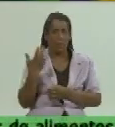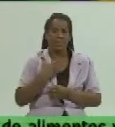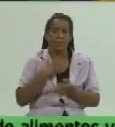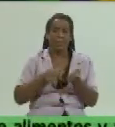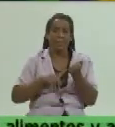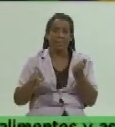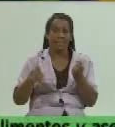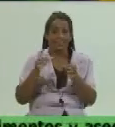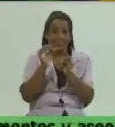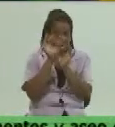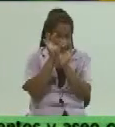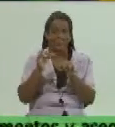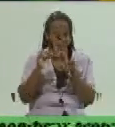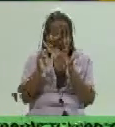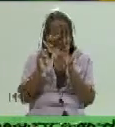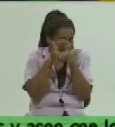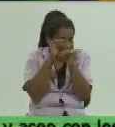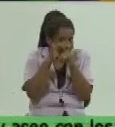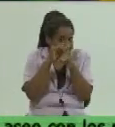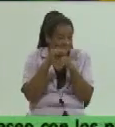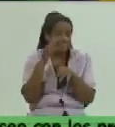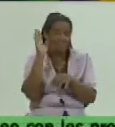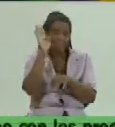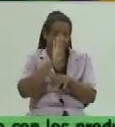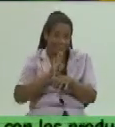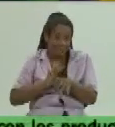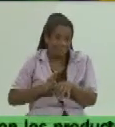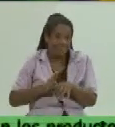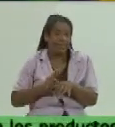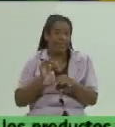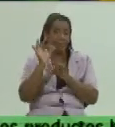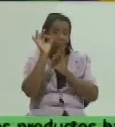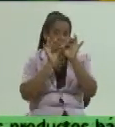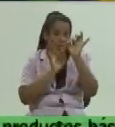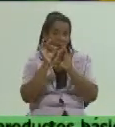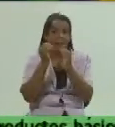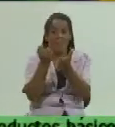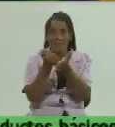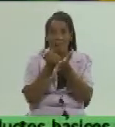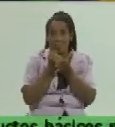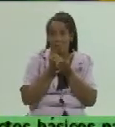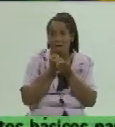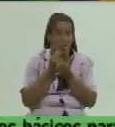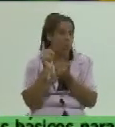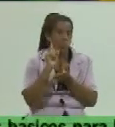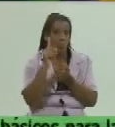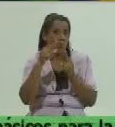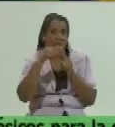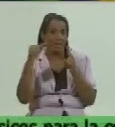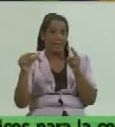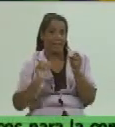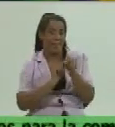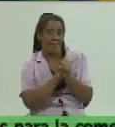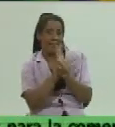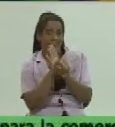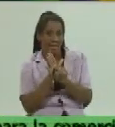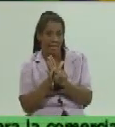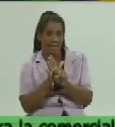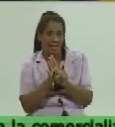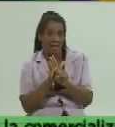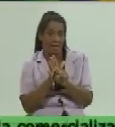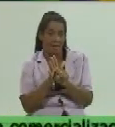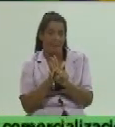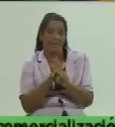laboratorio de biología molecular que va a ayudar como ya se ha expresado no solamente el tema del enfrentamiento a la COVID sino también al